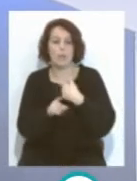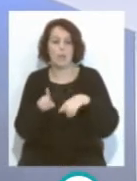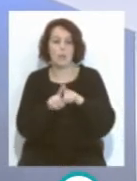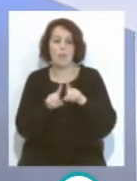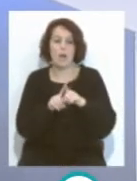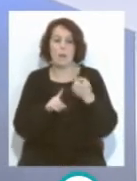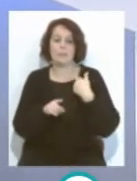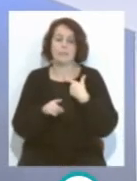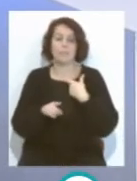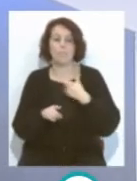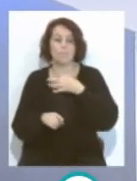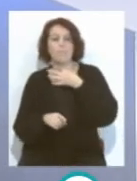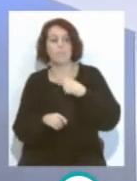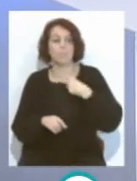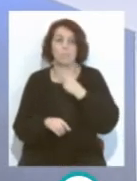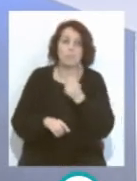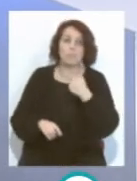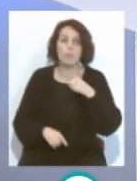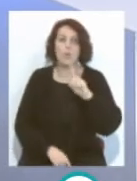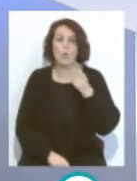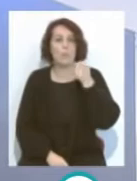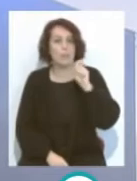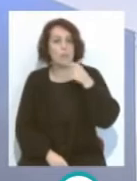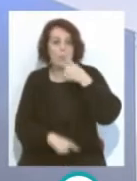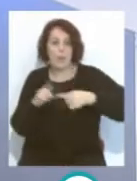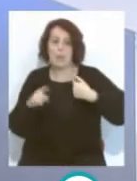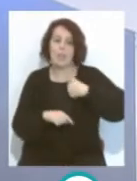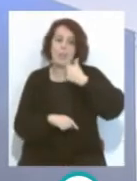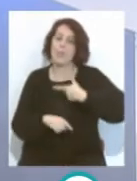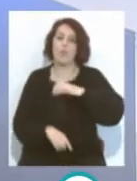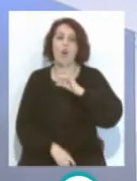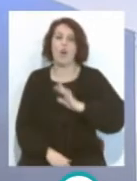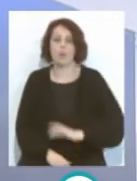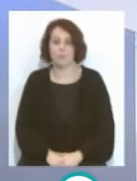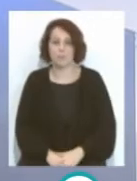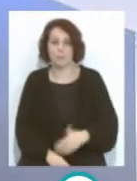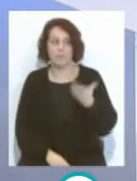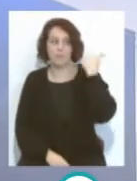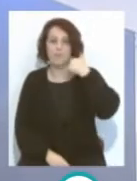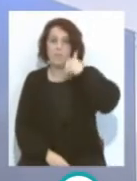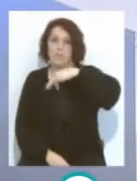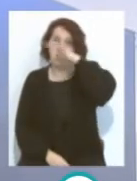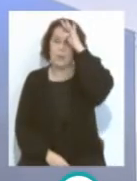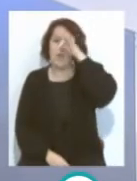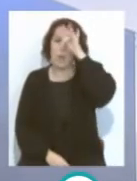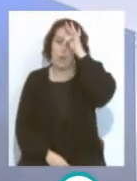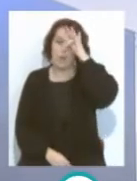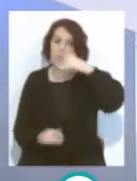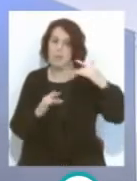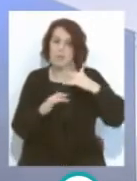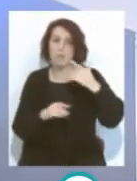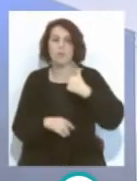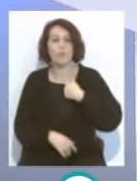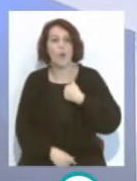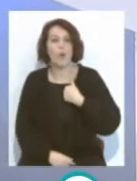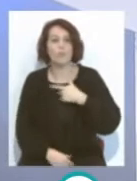tardó un minuto y medio en decir aquí estoy yo. O sea que el fin de semana, el domingo fue el partido. Yo tuve